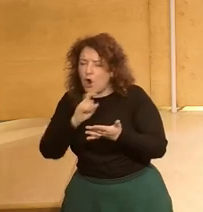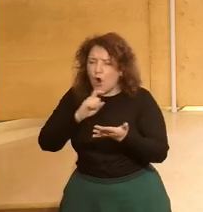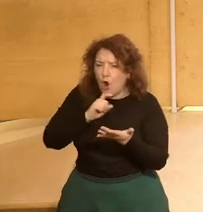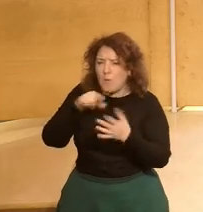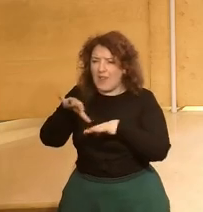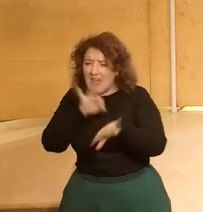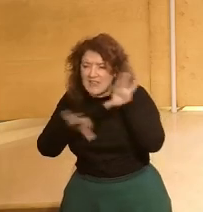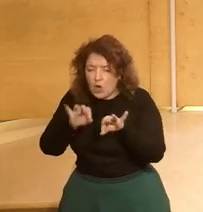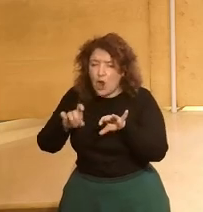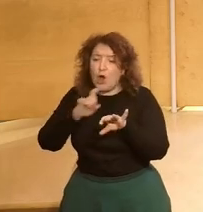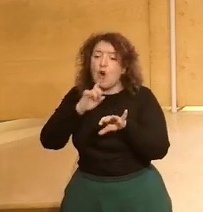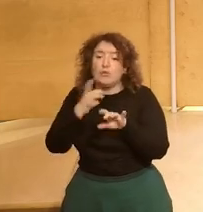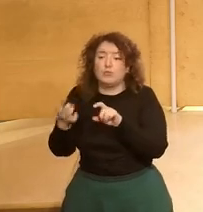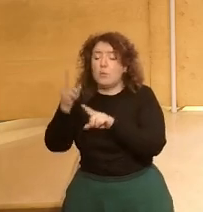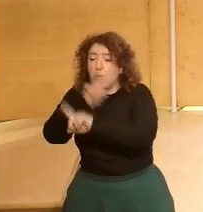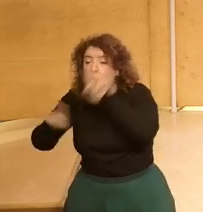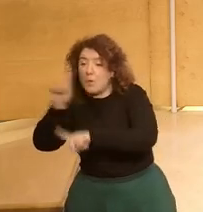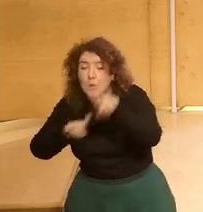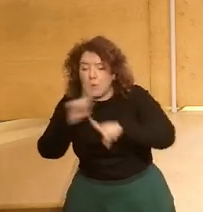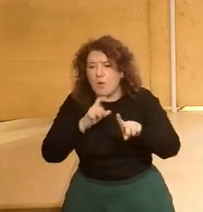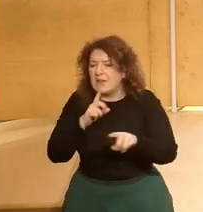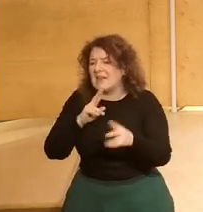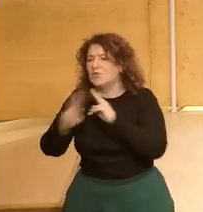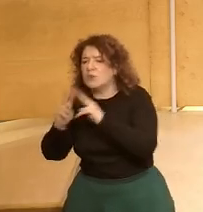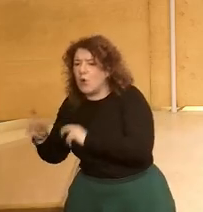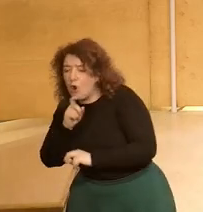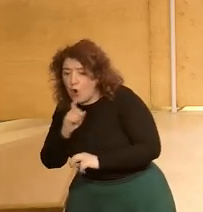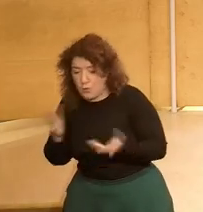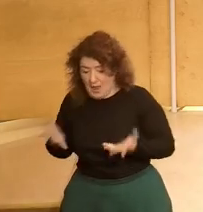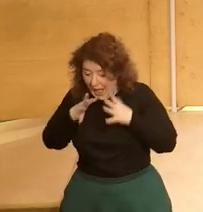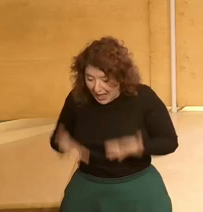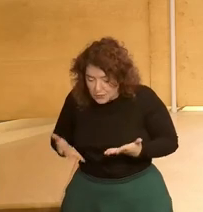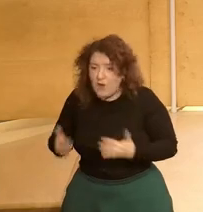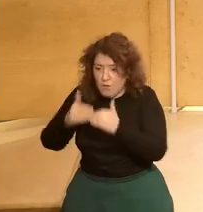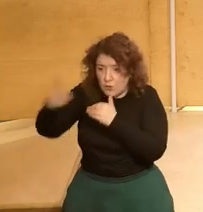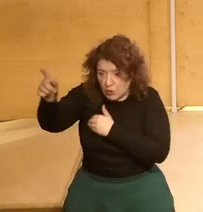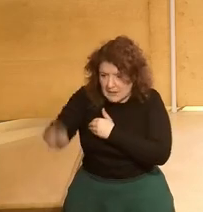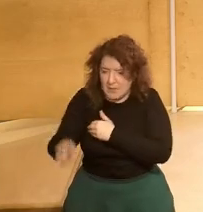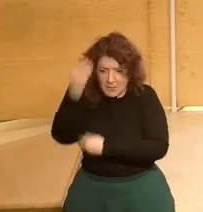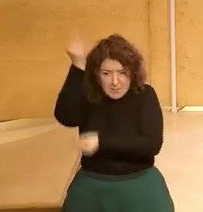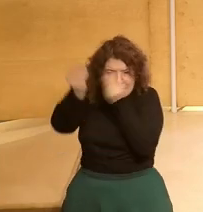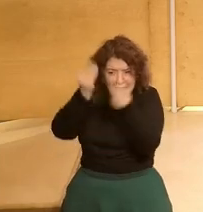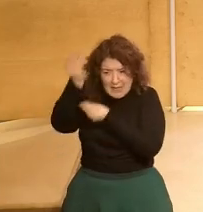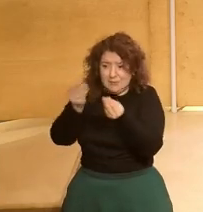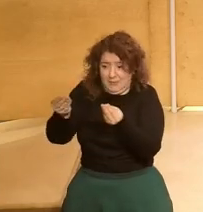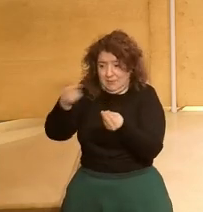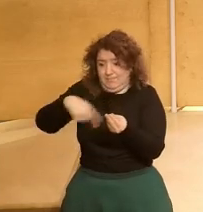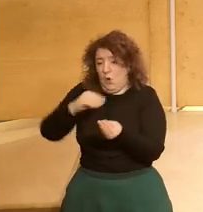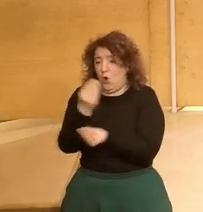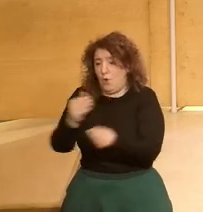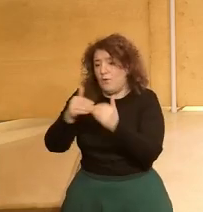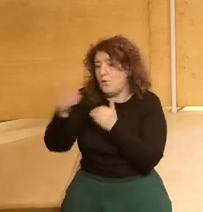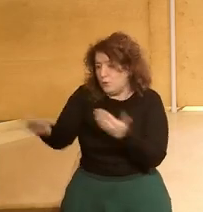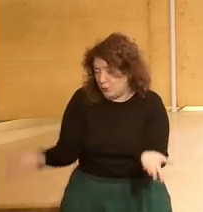decisiones de esas respuestas que estamos tratando de dar a los retos del presente y a los retos del futuro pensando justamente en las generaciones